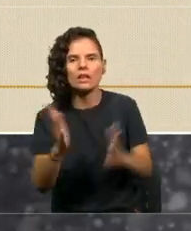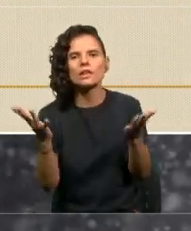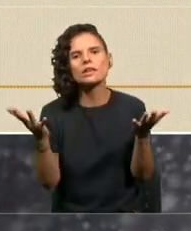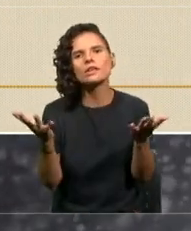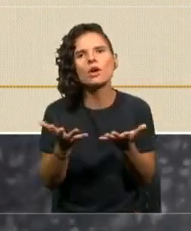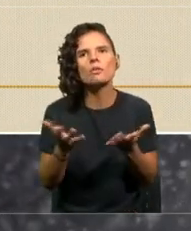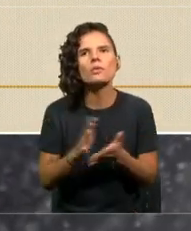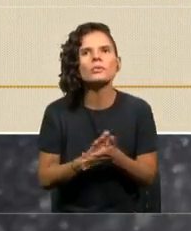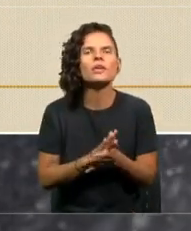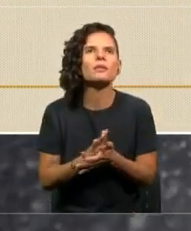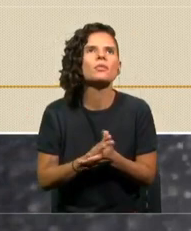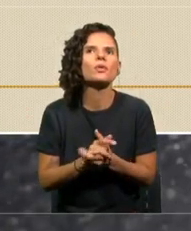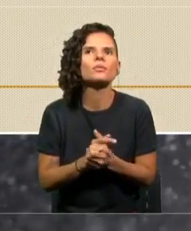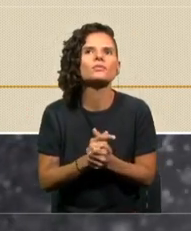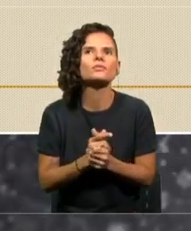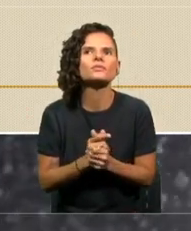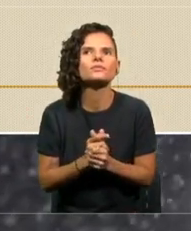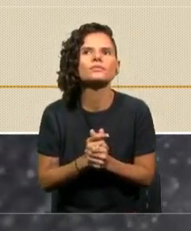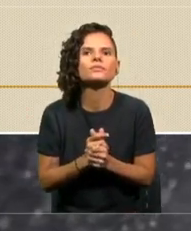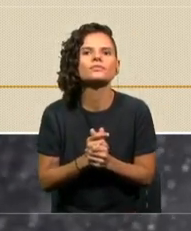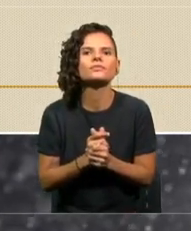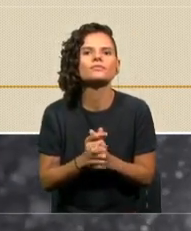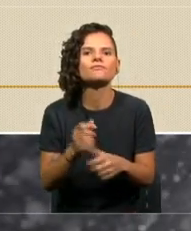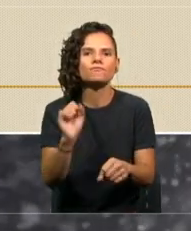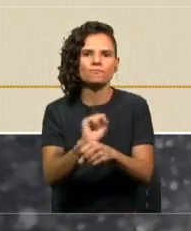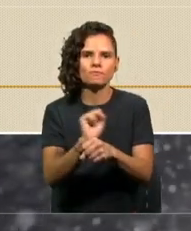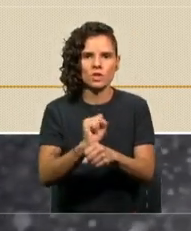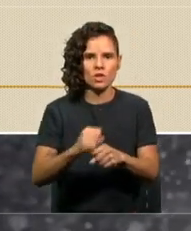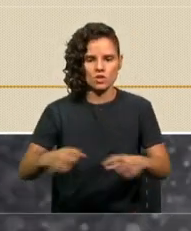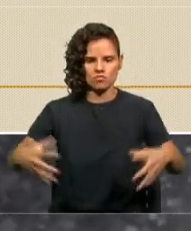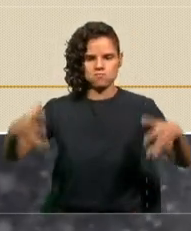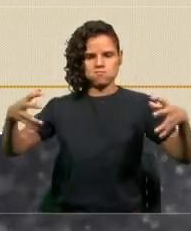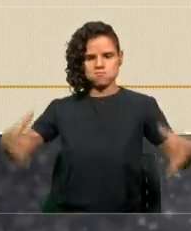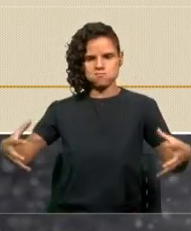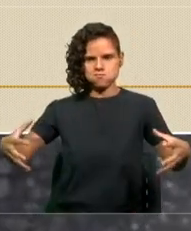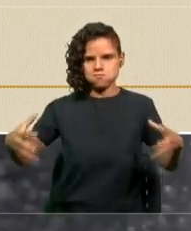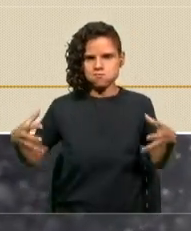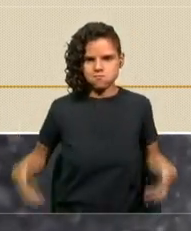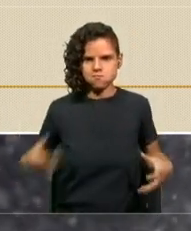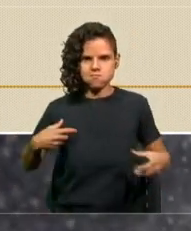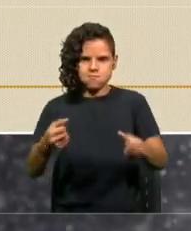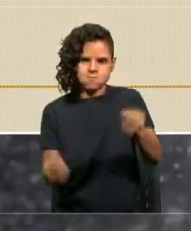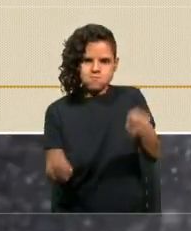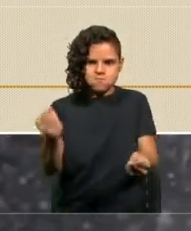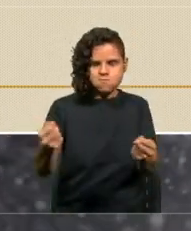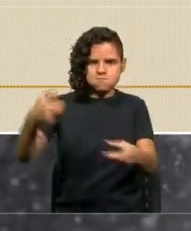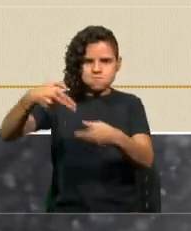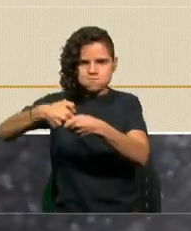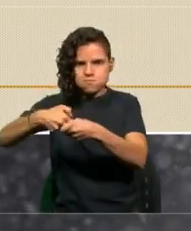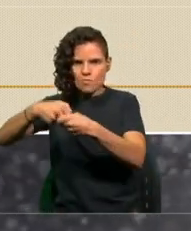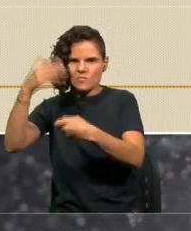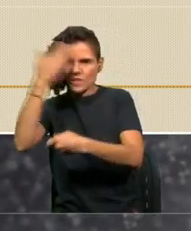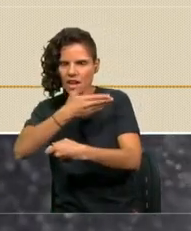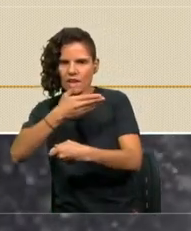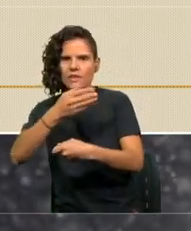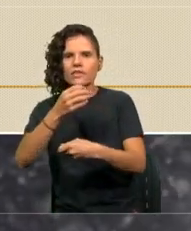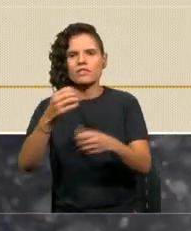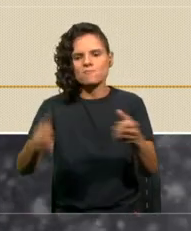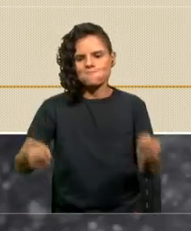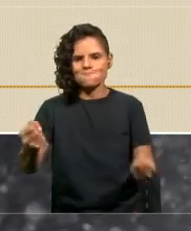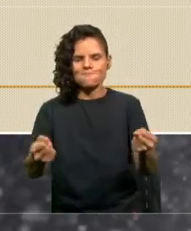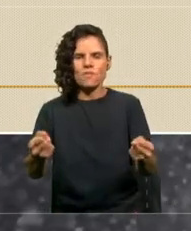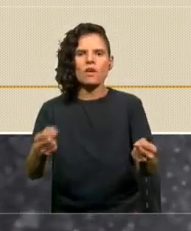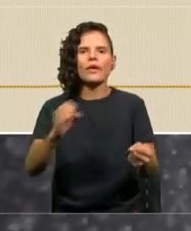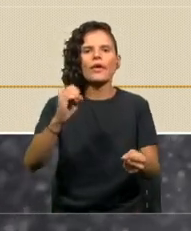utilizando 4x4 que están con diésel o utilizando helicópteros que están tirando